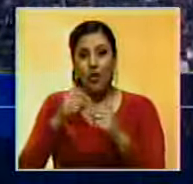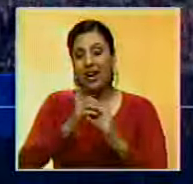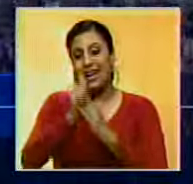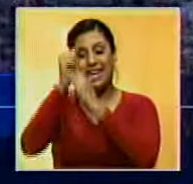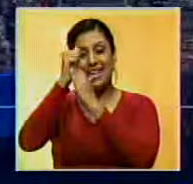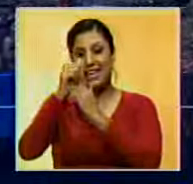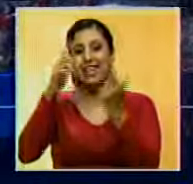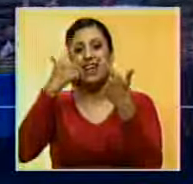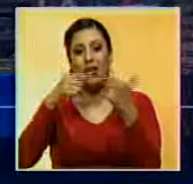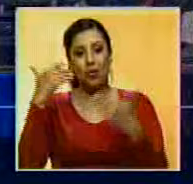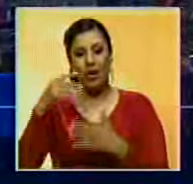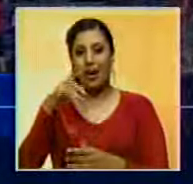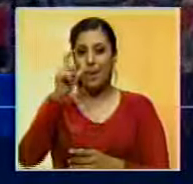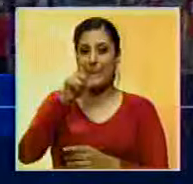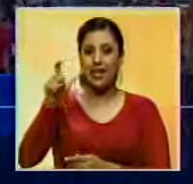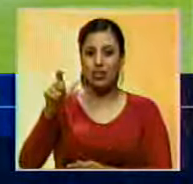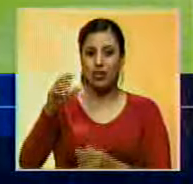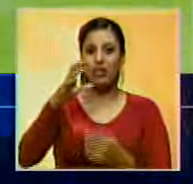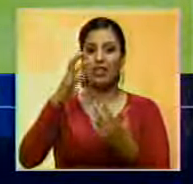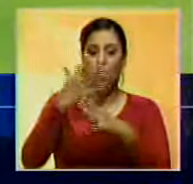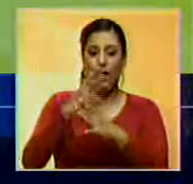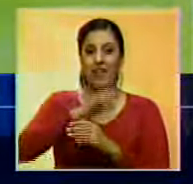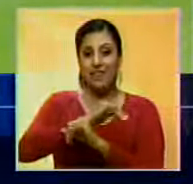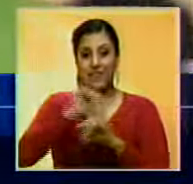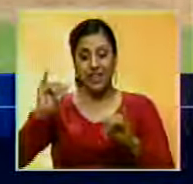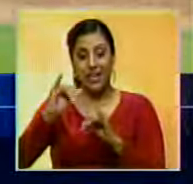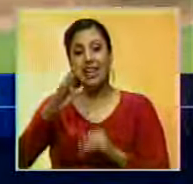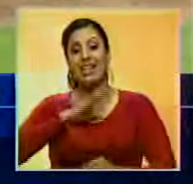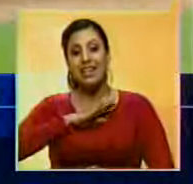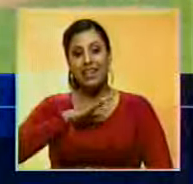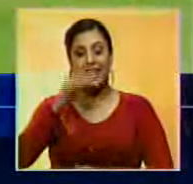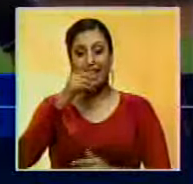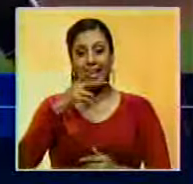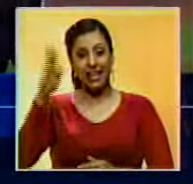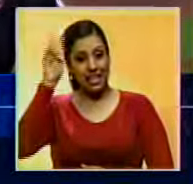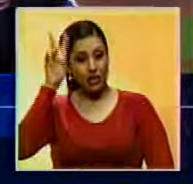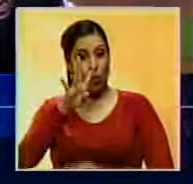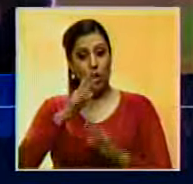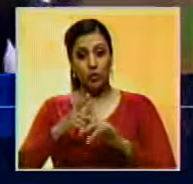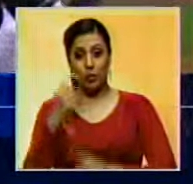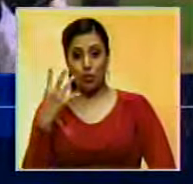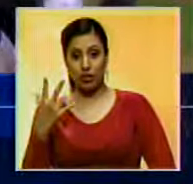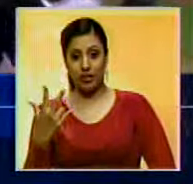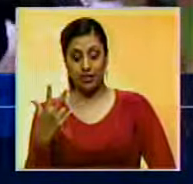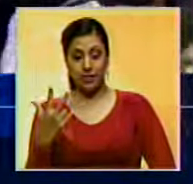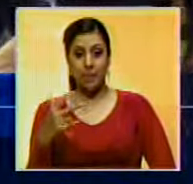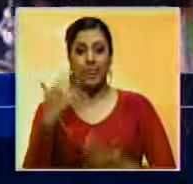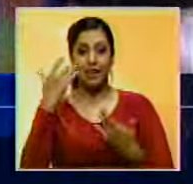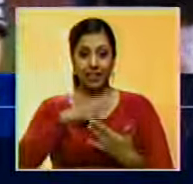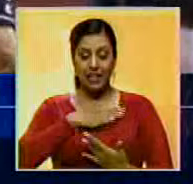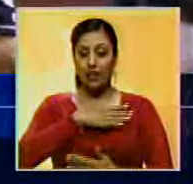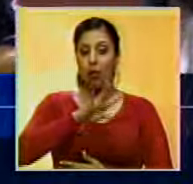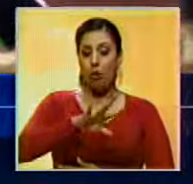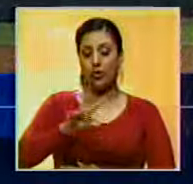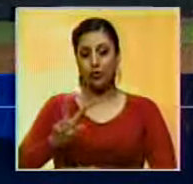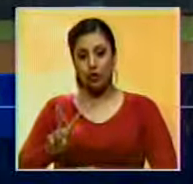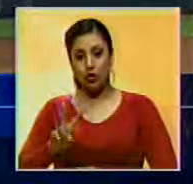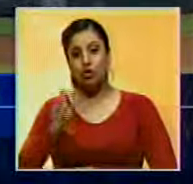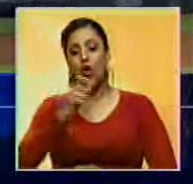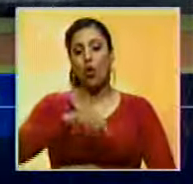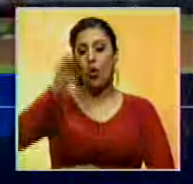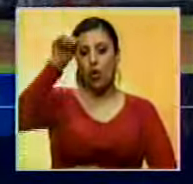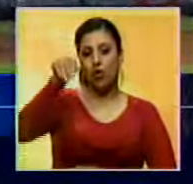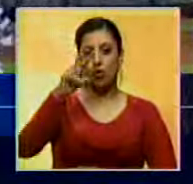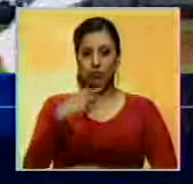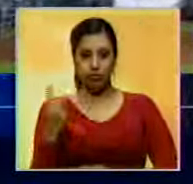una tardía reacción para los reales que finalmente cayeron ante los indios, 4 carreras por 3. Pérez se fue de 4-2 con con